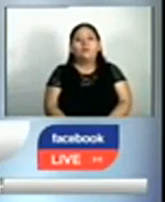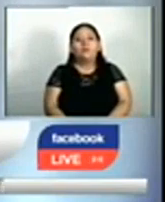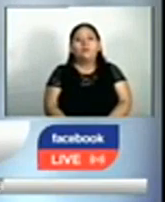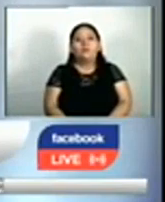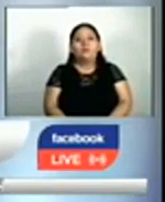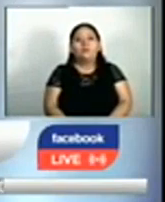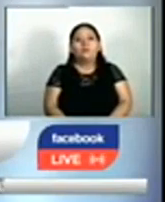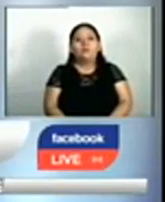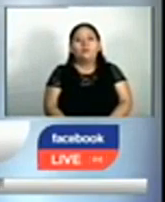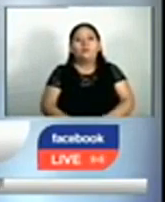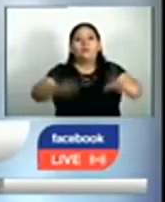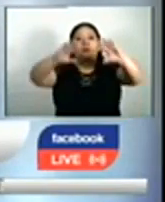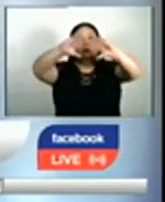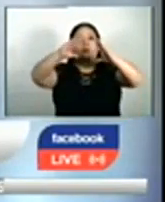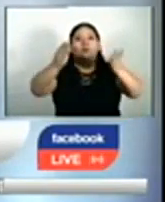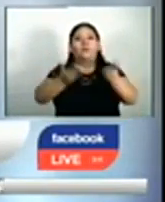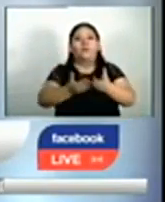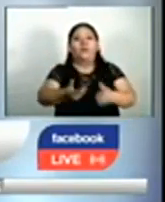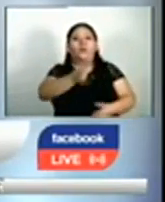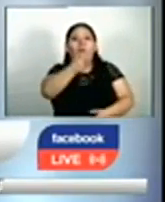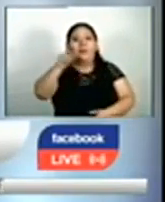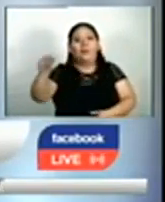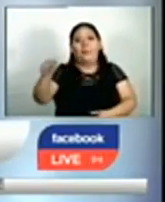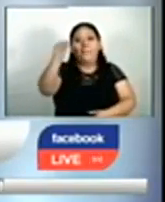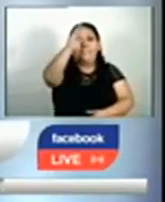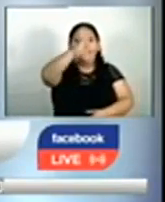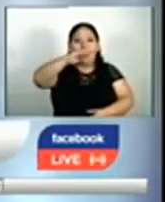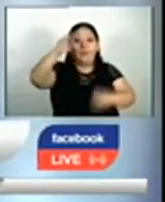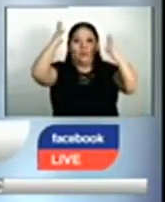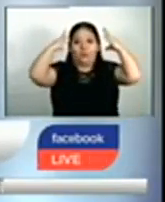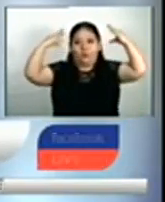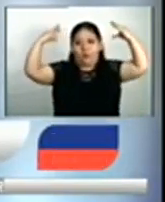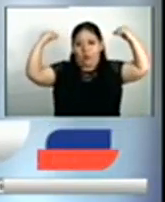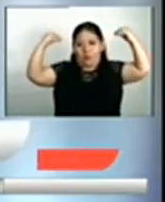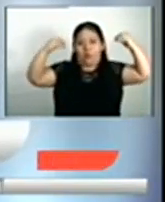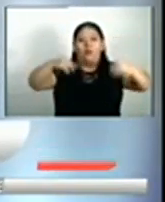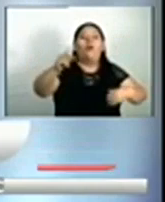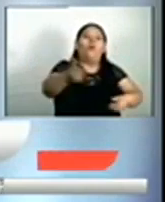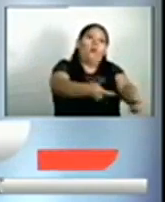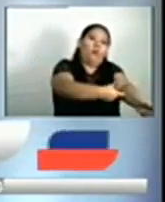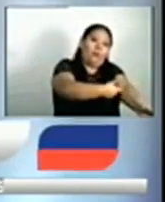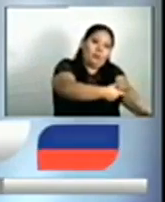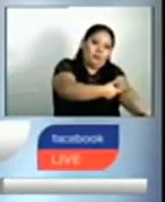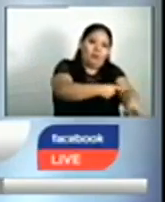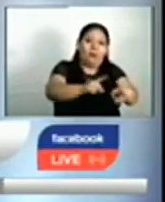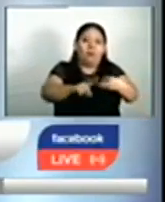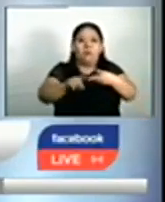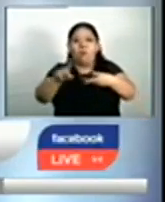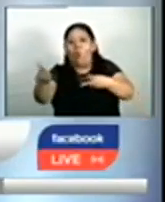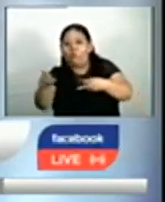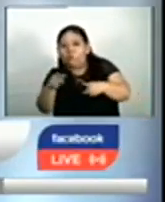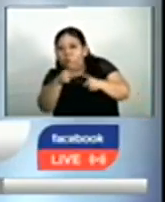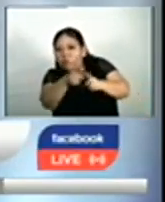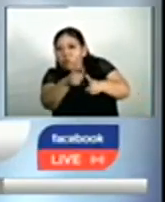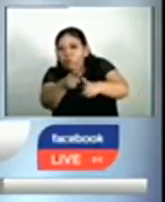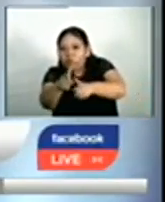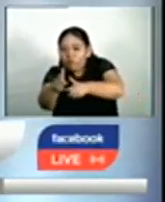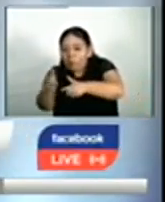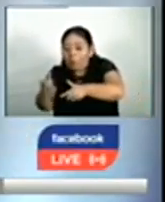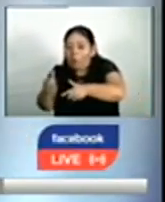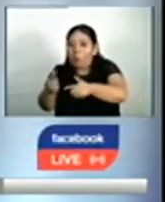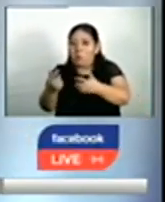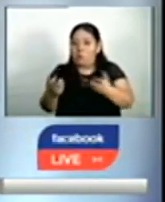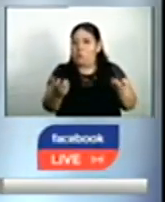En noticias internacionales, en Holanda un hospital universitario y una vivienda fueron escenario de dos tiroteos que han dejado